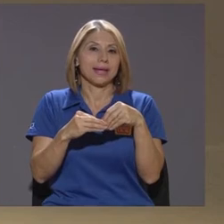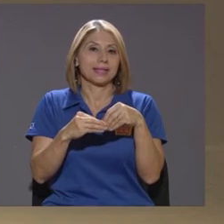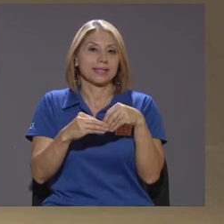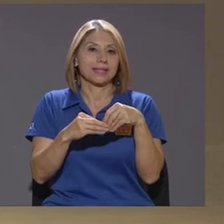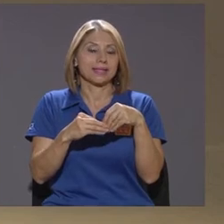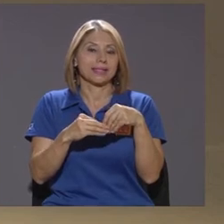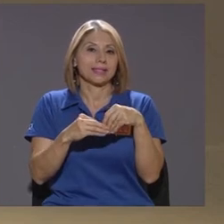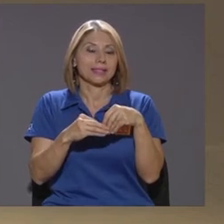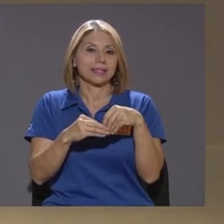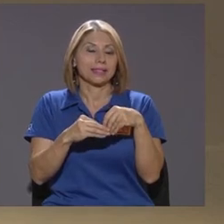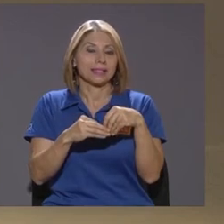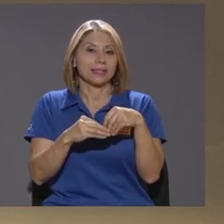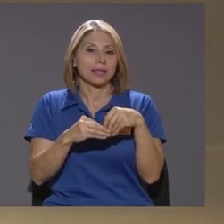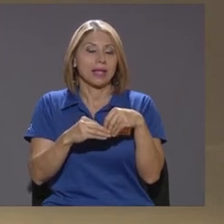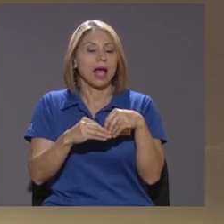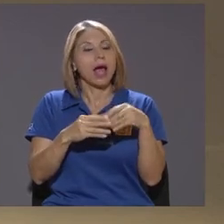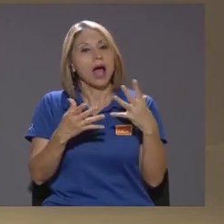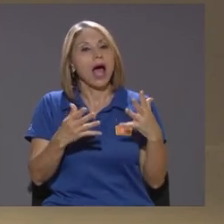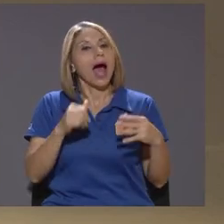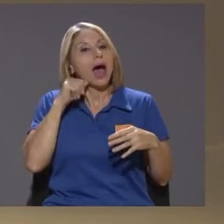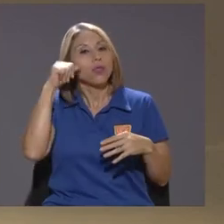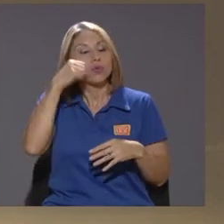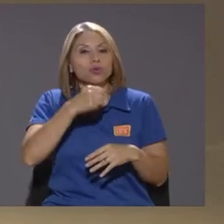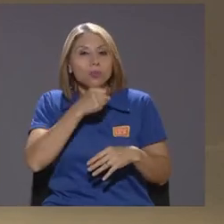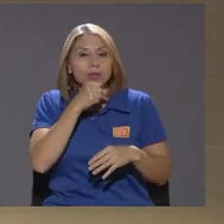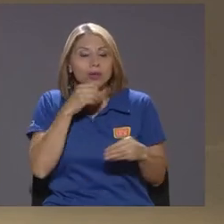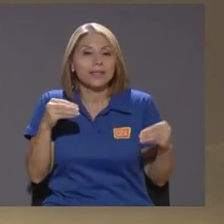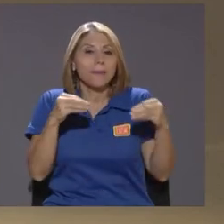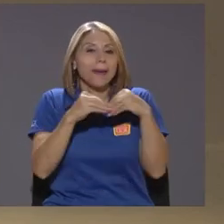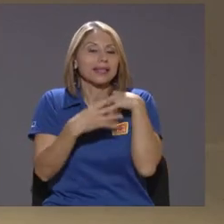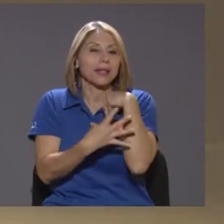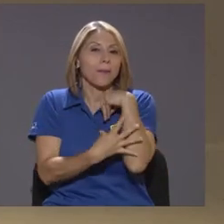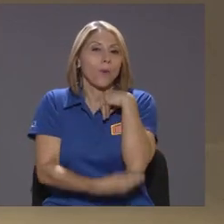más pobres de la región yo sospecho que ahí